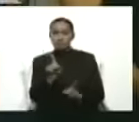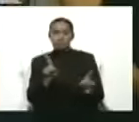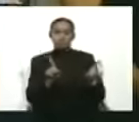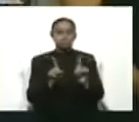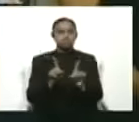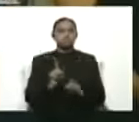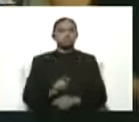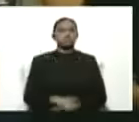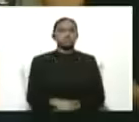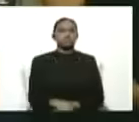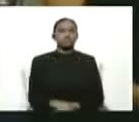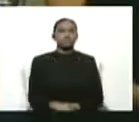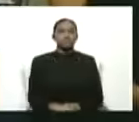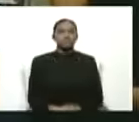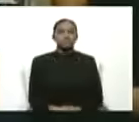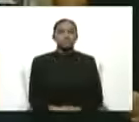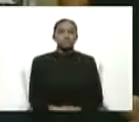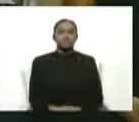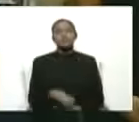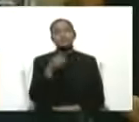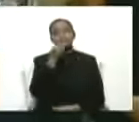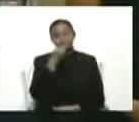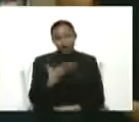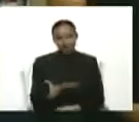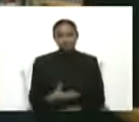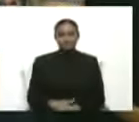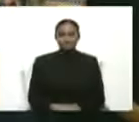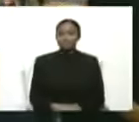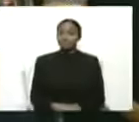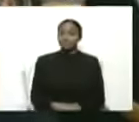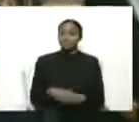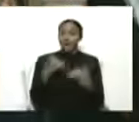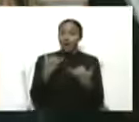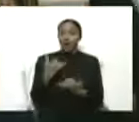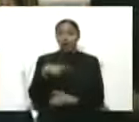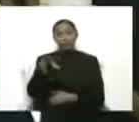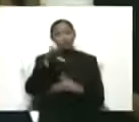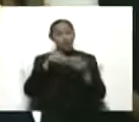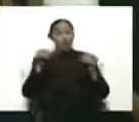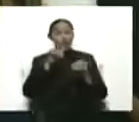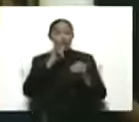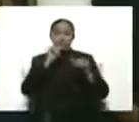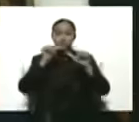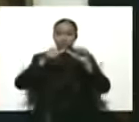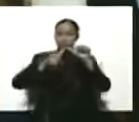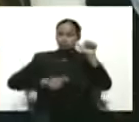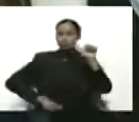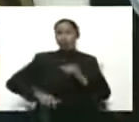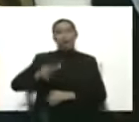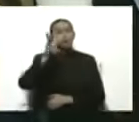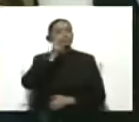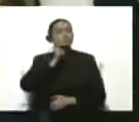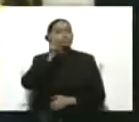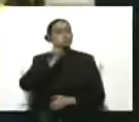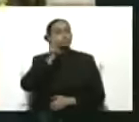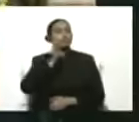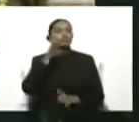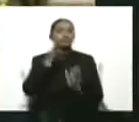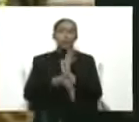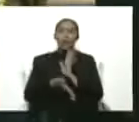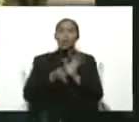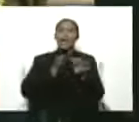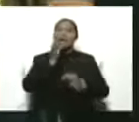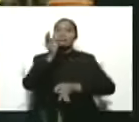Bien, acá vamos a escuchar las palabras del presidente del Poder Electoral doctor Elvis Amoroso precisamente dando las líneas de lo que será el